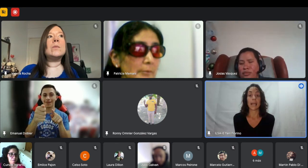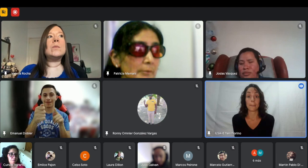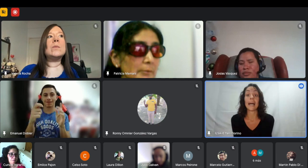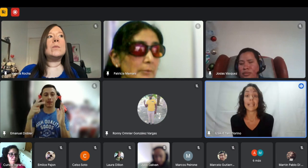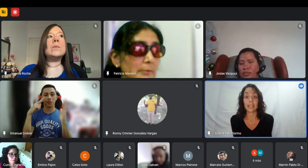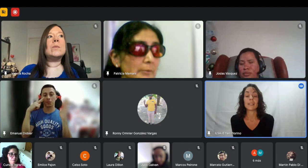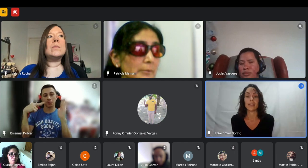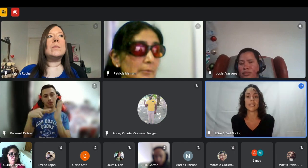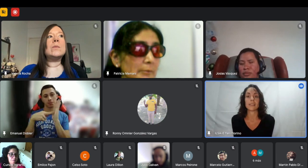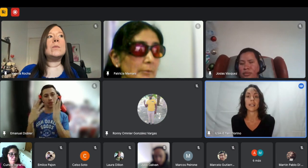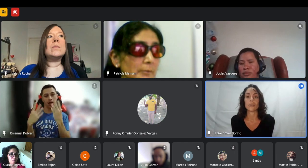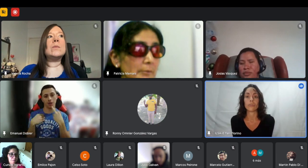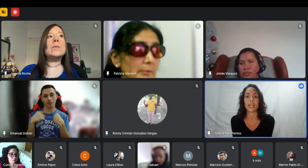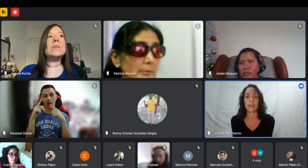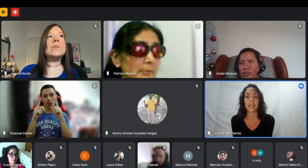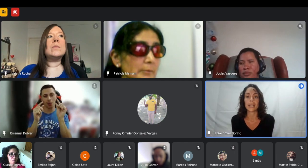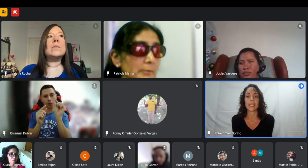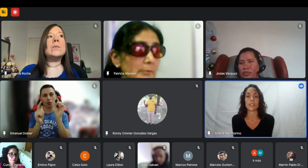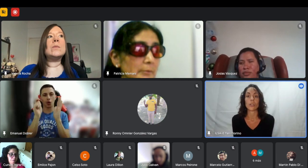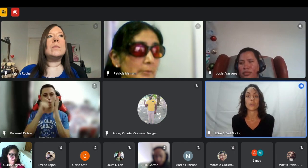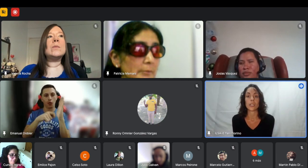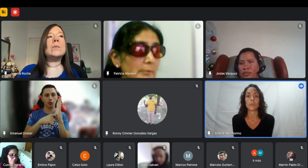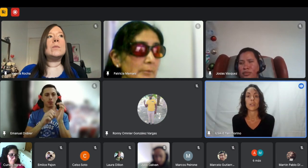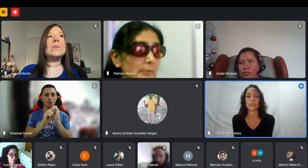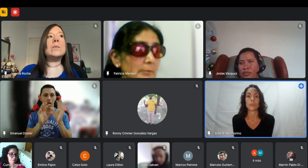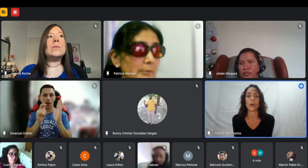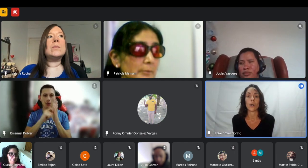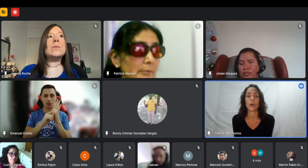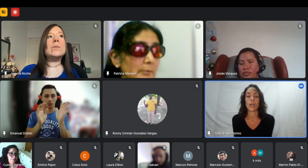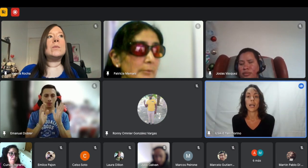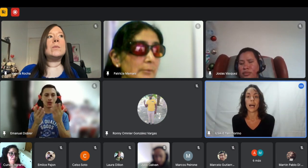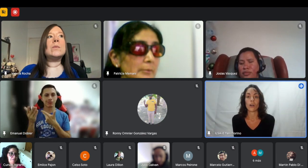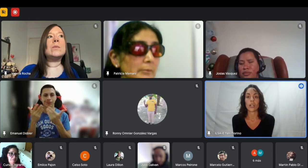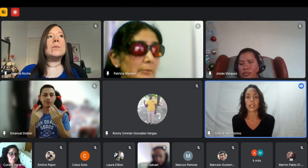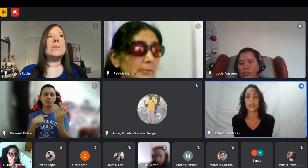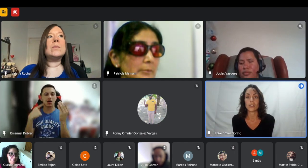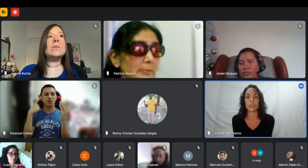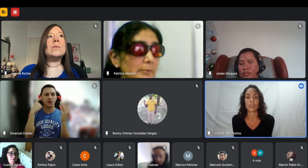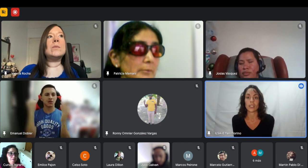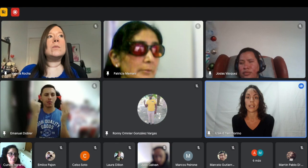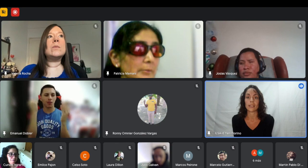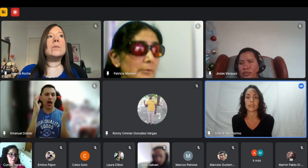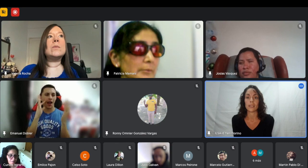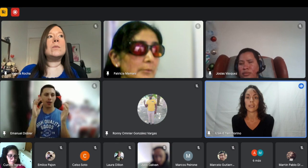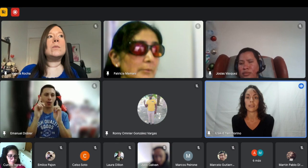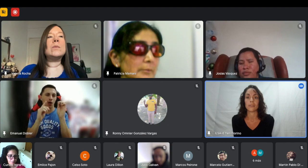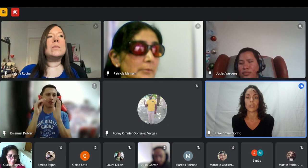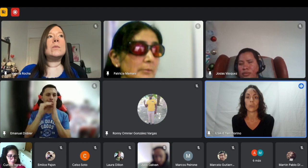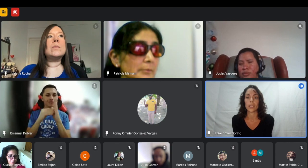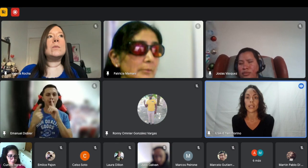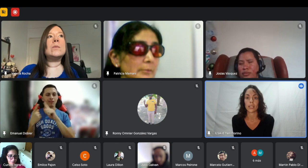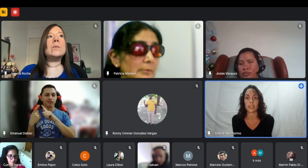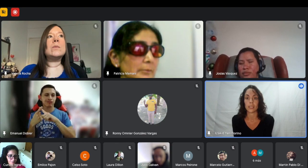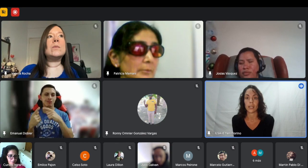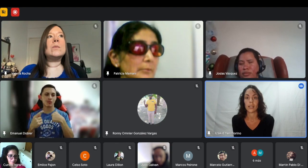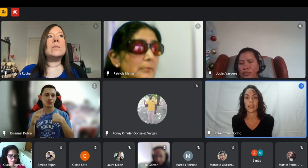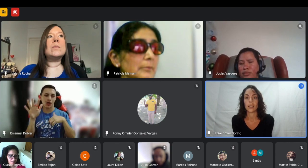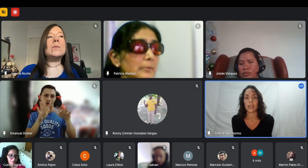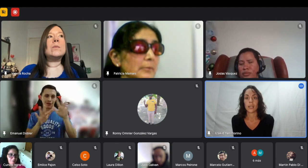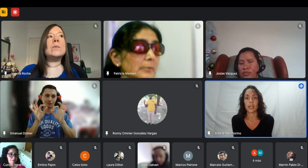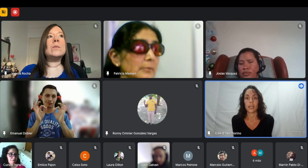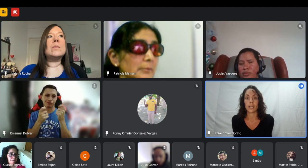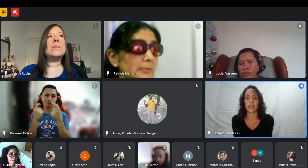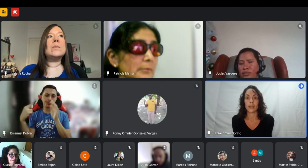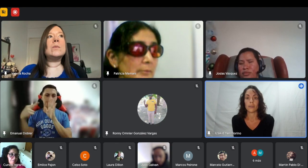la hermana en este caso fue la hermana que leyó el currículo y le ayudó a corregir todas estas dificultades que tenía